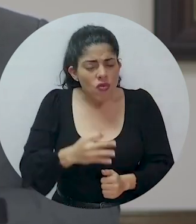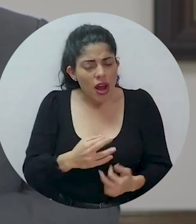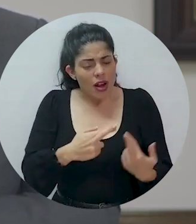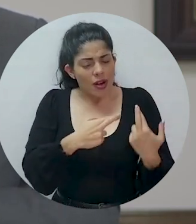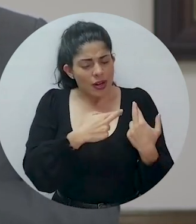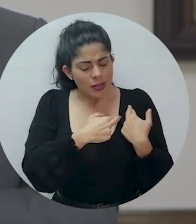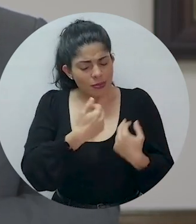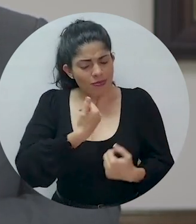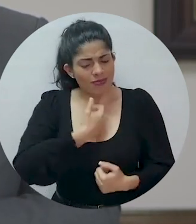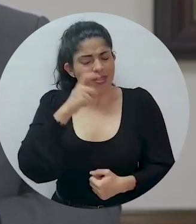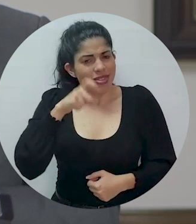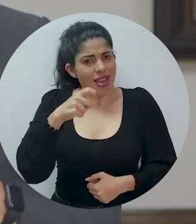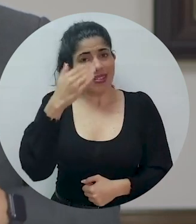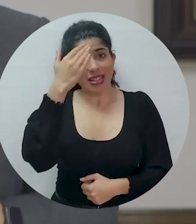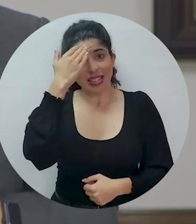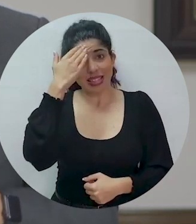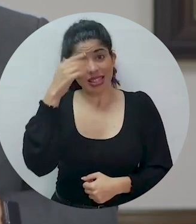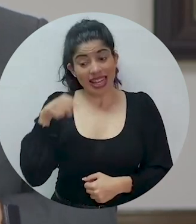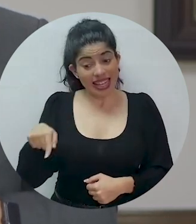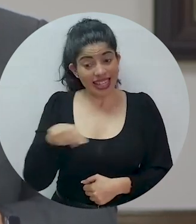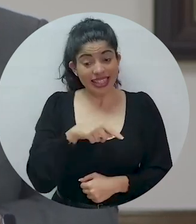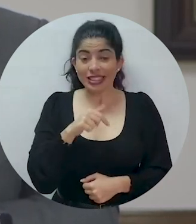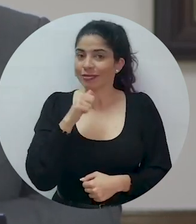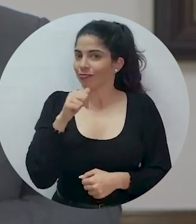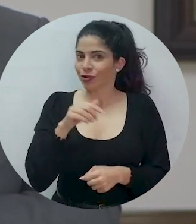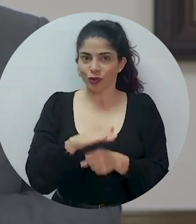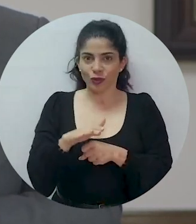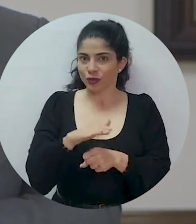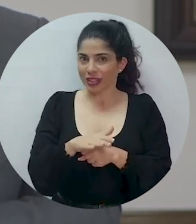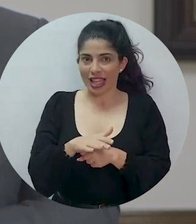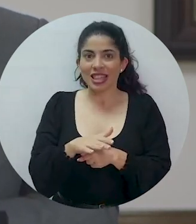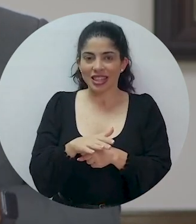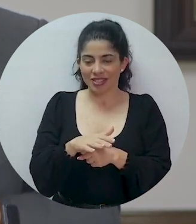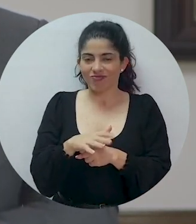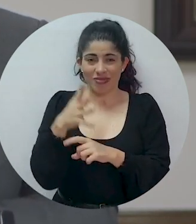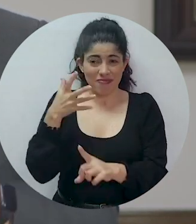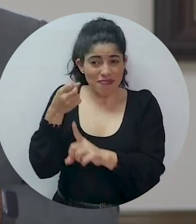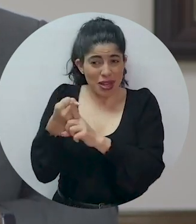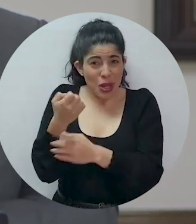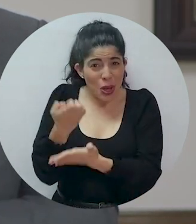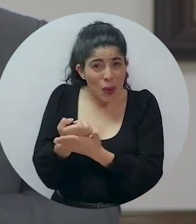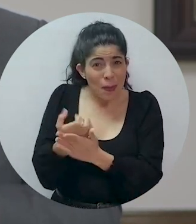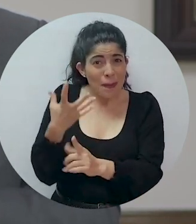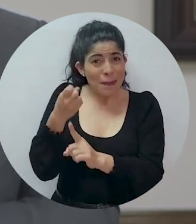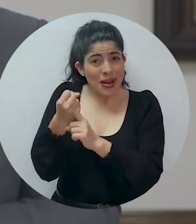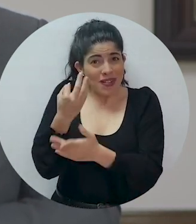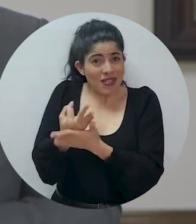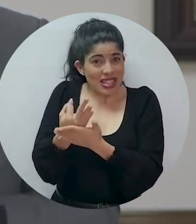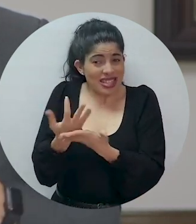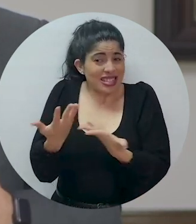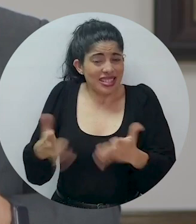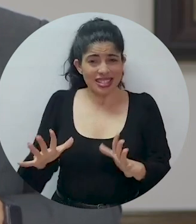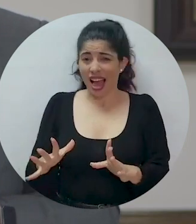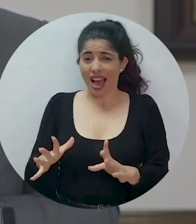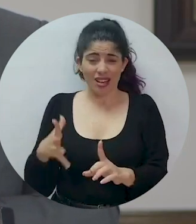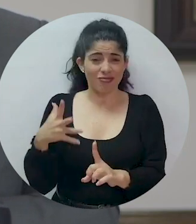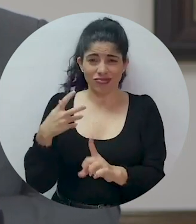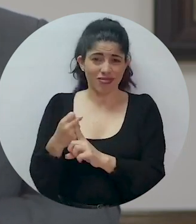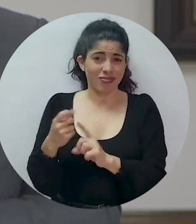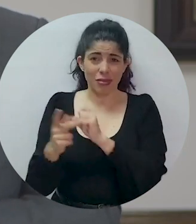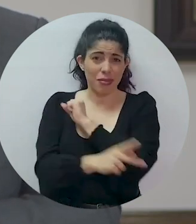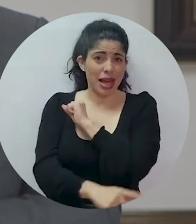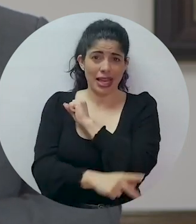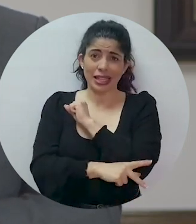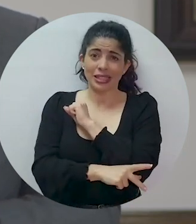responsabilidad saber que esto no bastará para hacer frente al impacto económico y fiscal que ya sufrió el